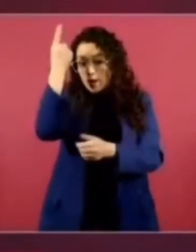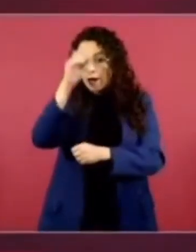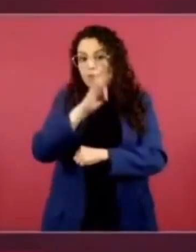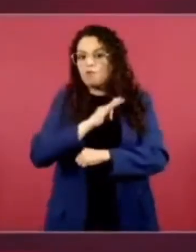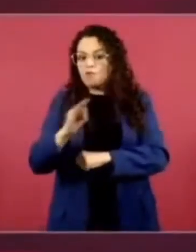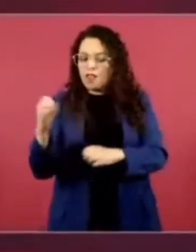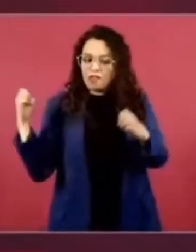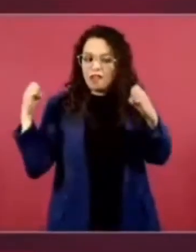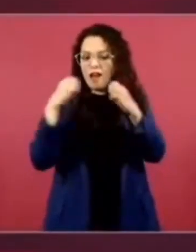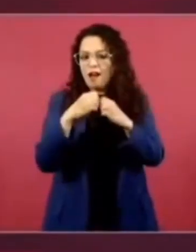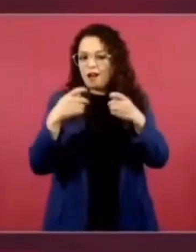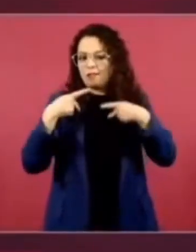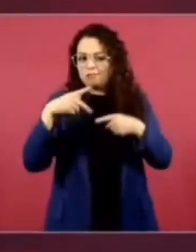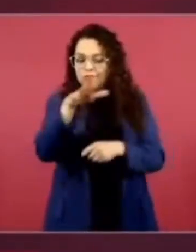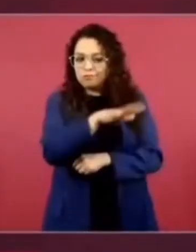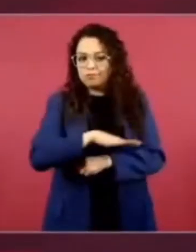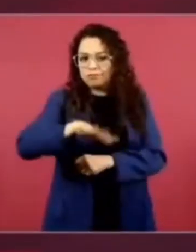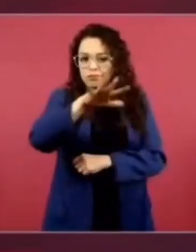Imaginan ahora.